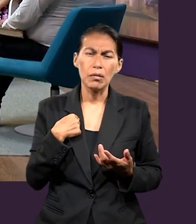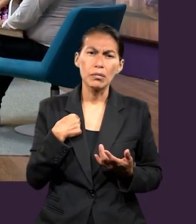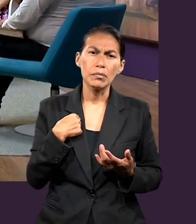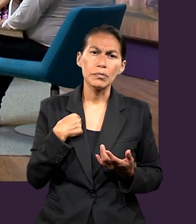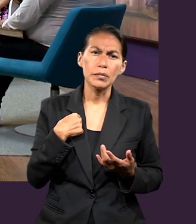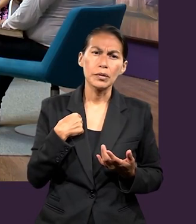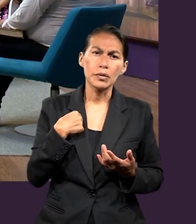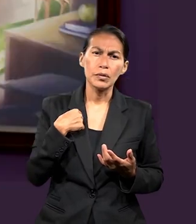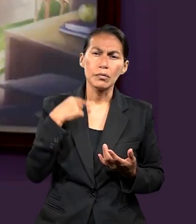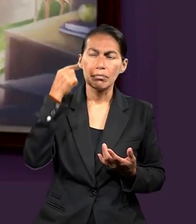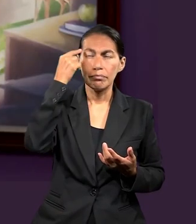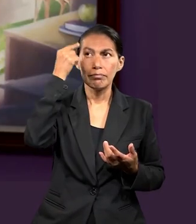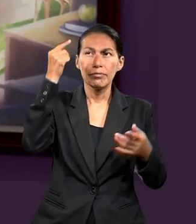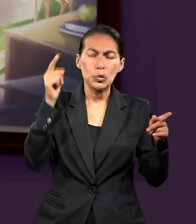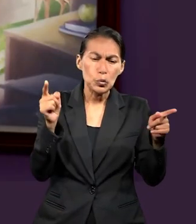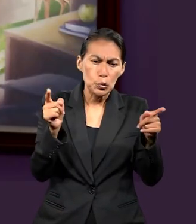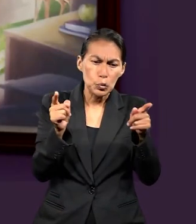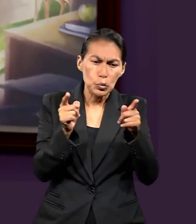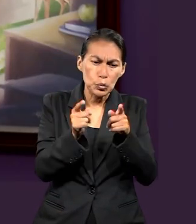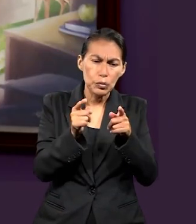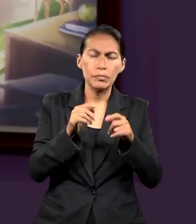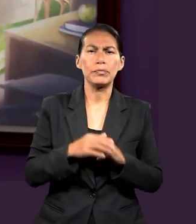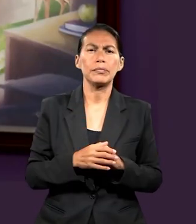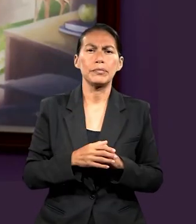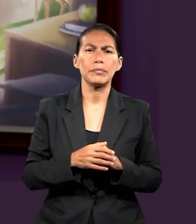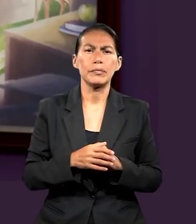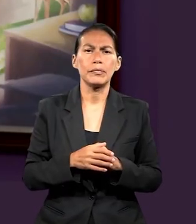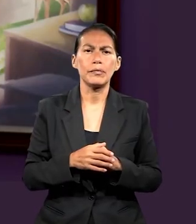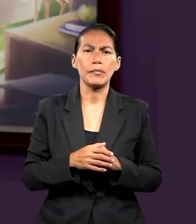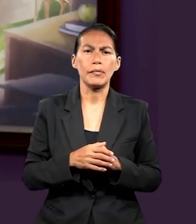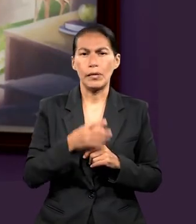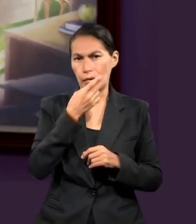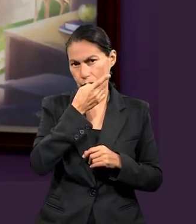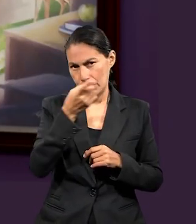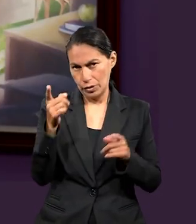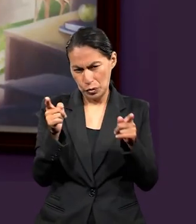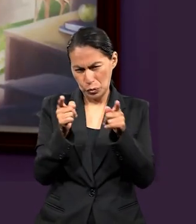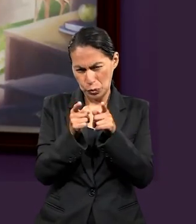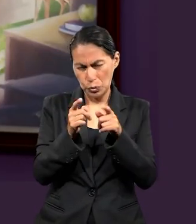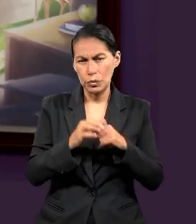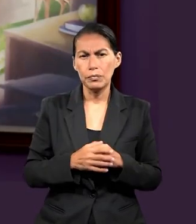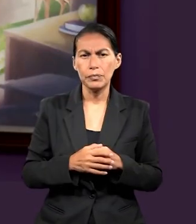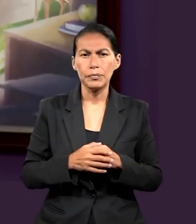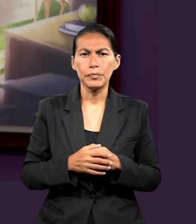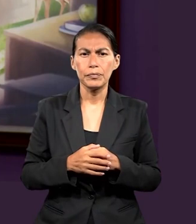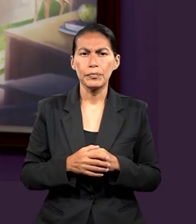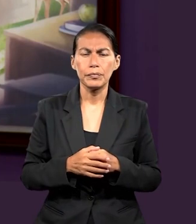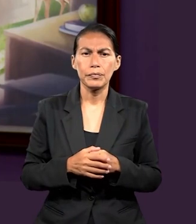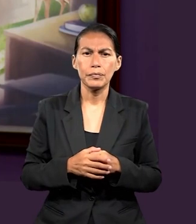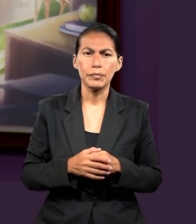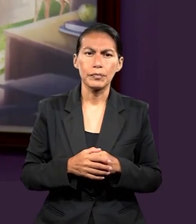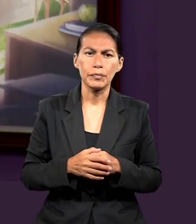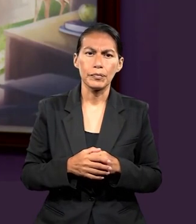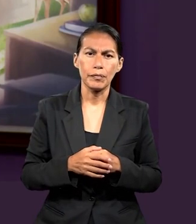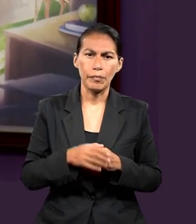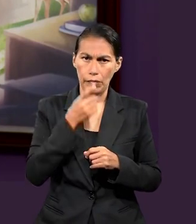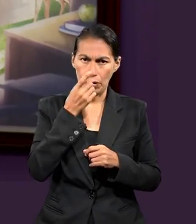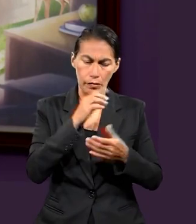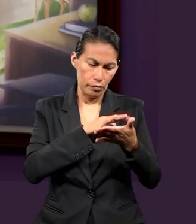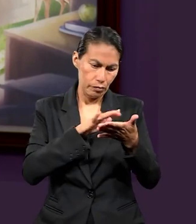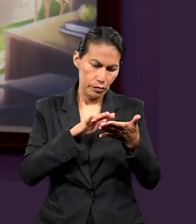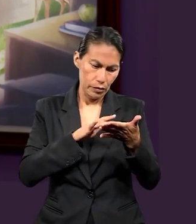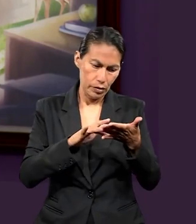saqué una idea de todo lo que estudié de ese día y bueno, la voy a como que resumir. Hice un texto